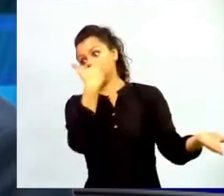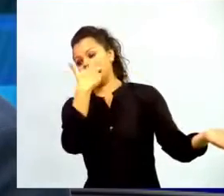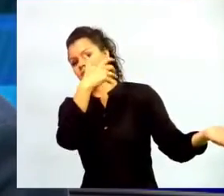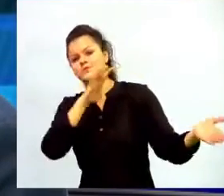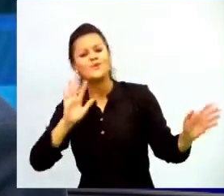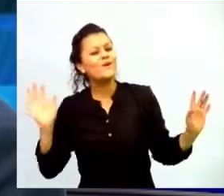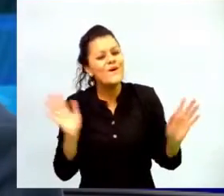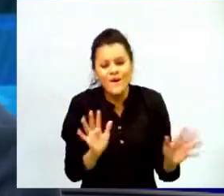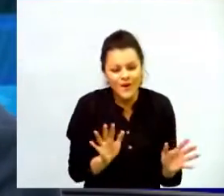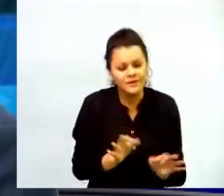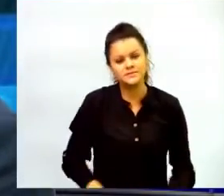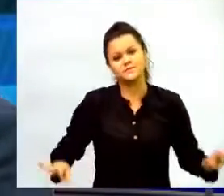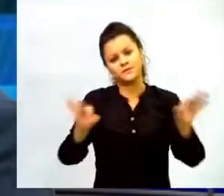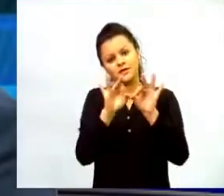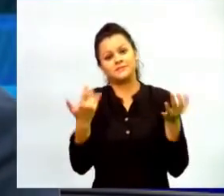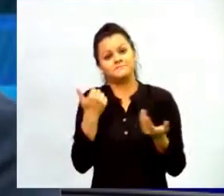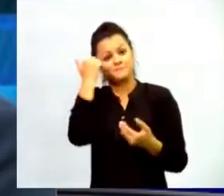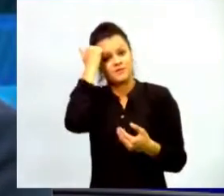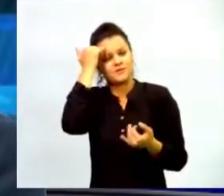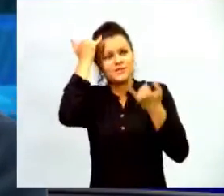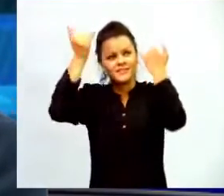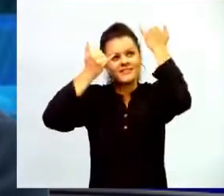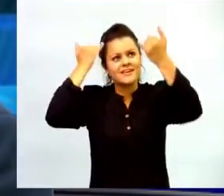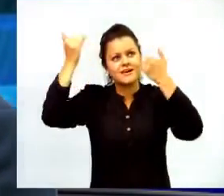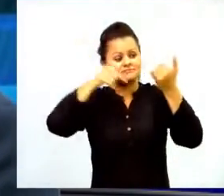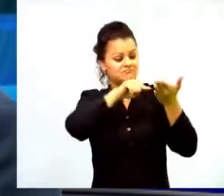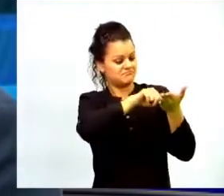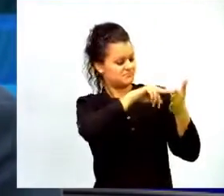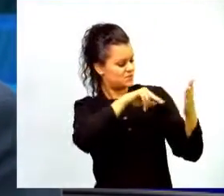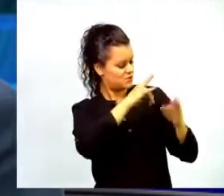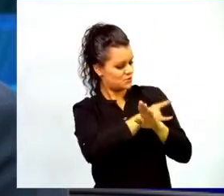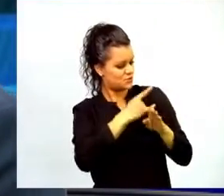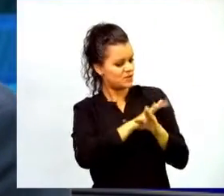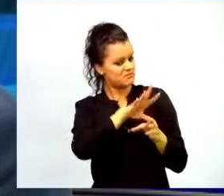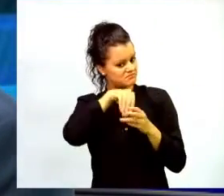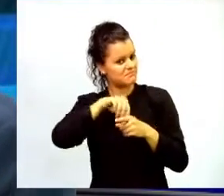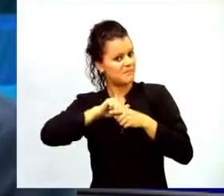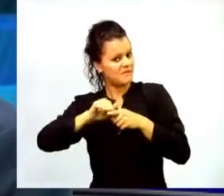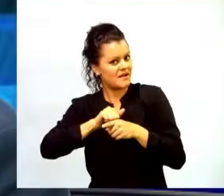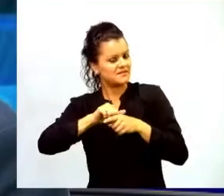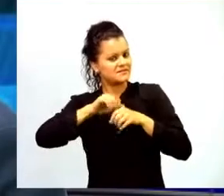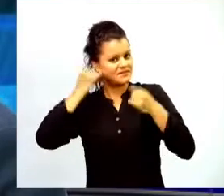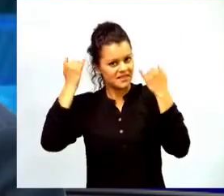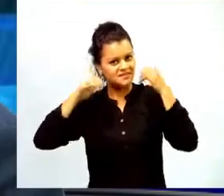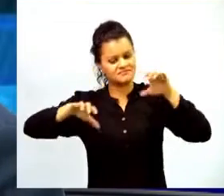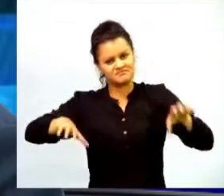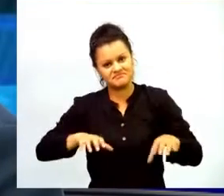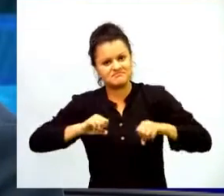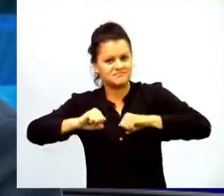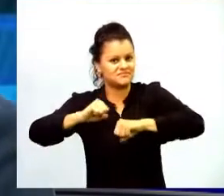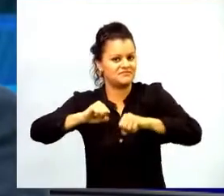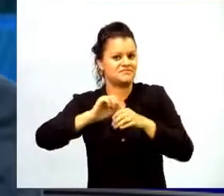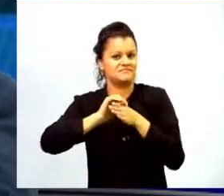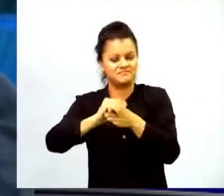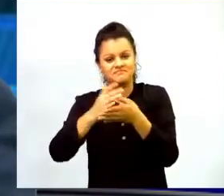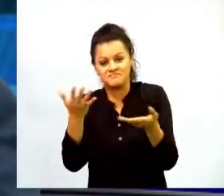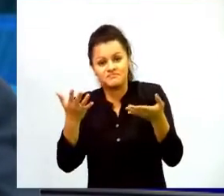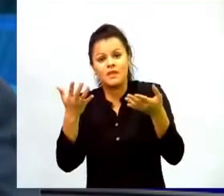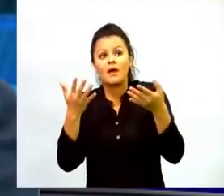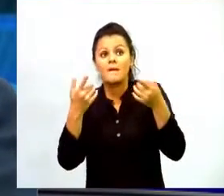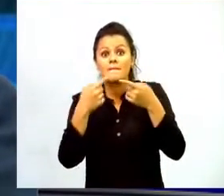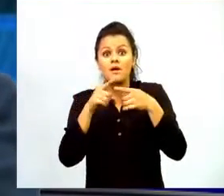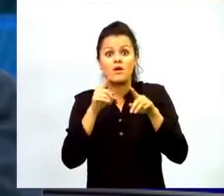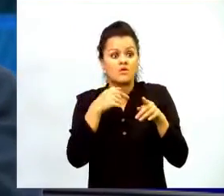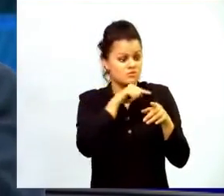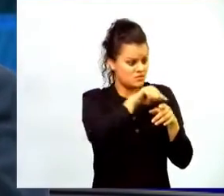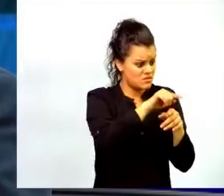didácticas o metodológicas hay muchas otras cosas que hacer con tecnología antes que incorporarlas didácticamente en el aula y entre